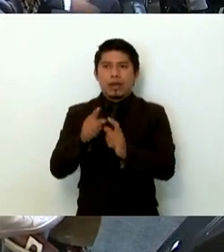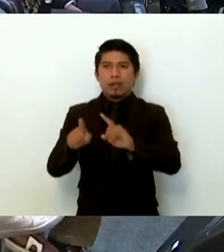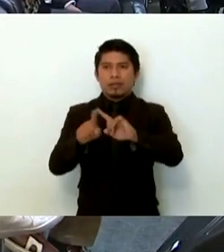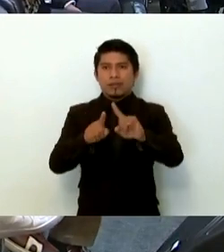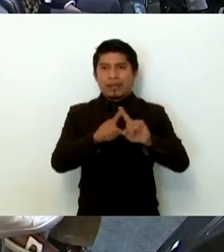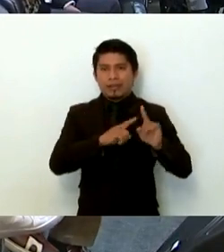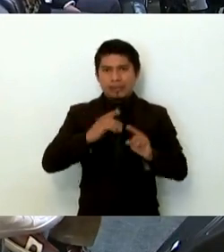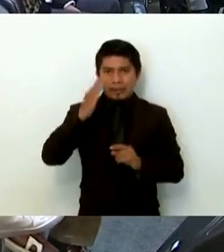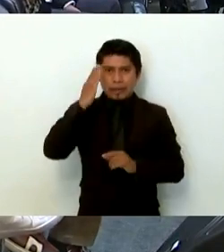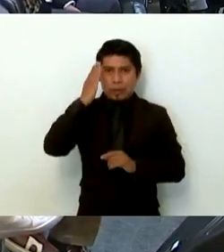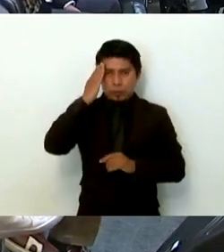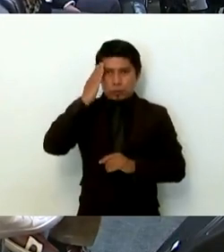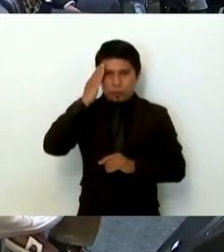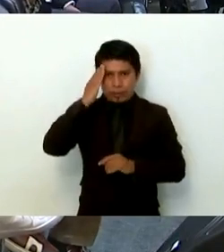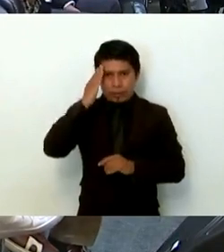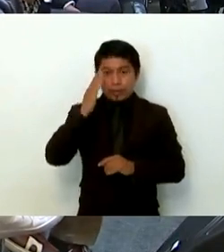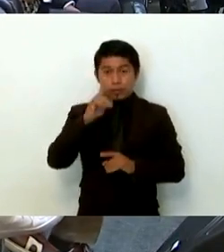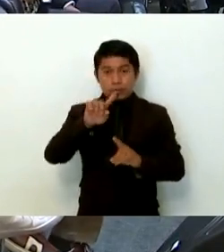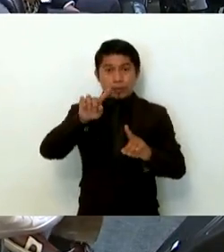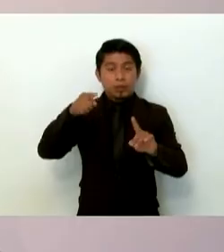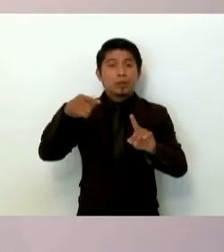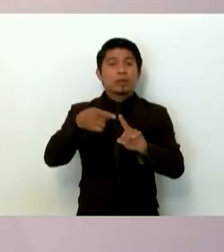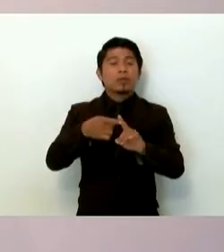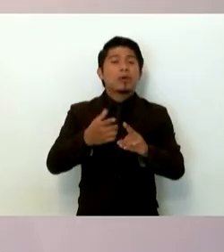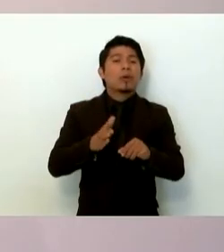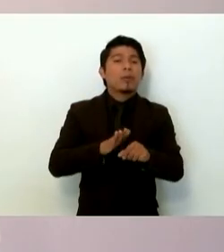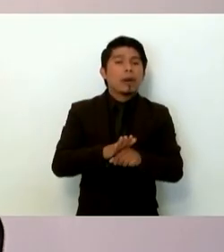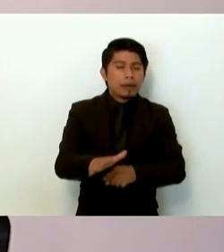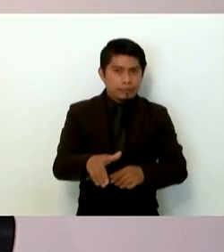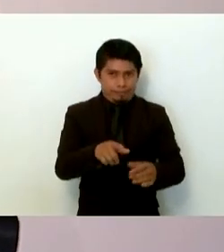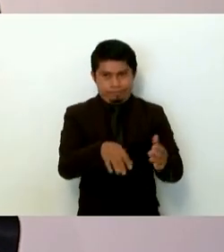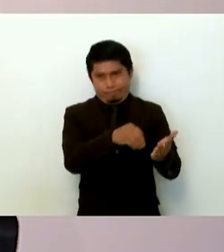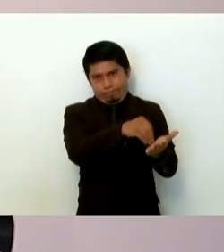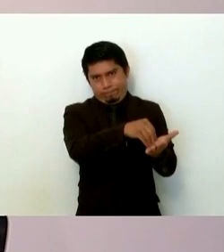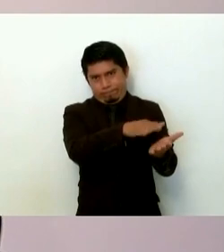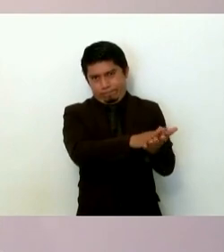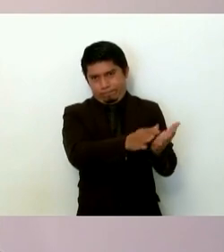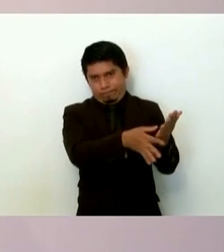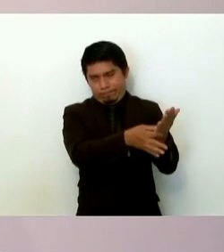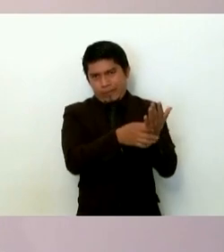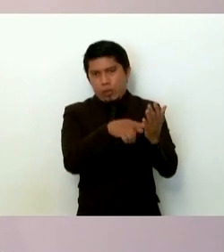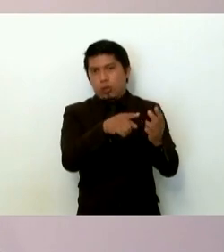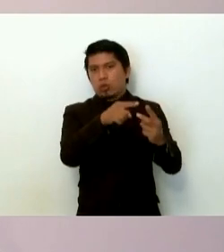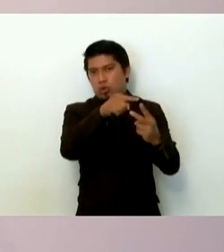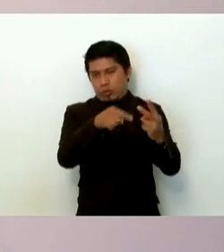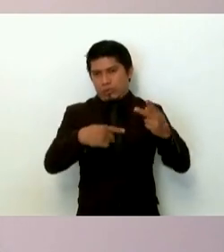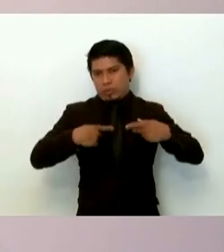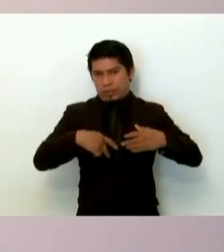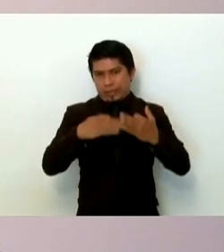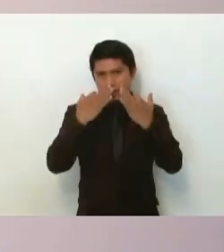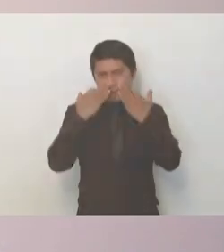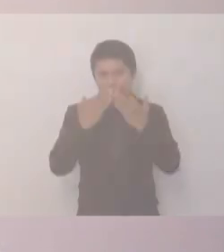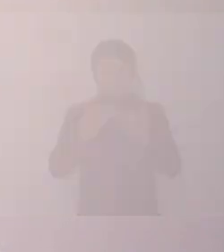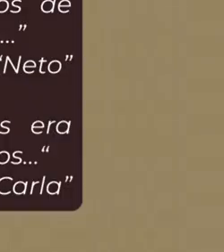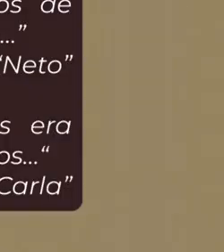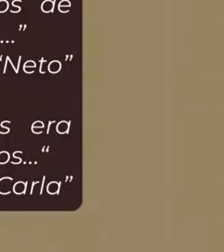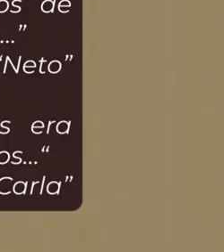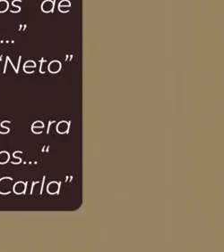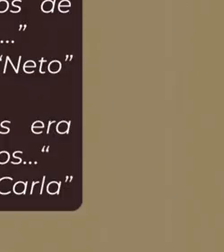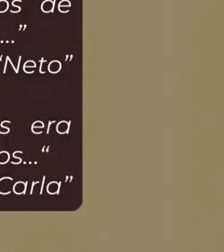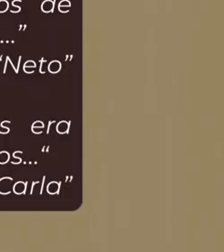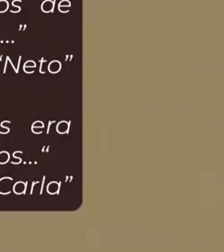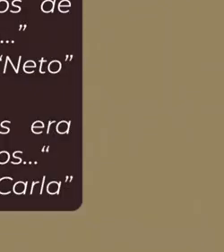diversas autoridades a fin de que, citamos dos declaraciones de testigos, de Neto y de Carla,